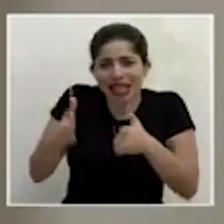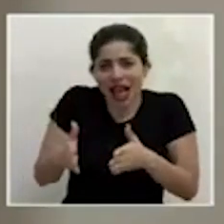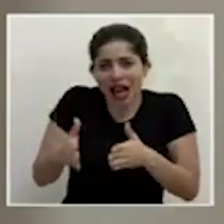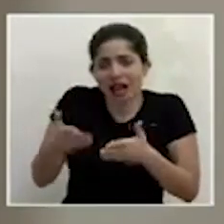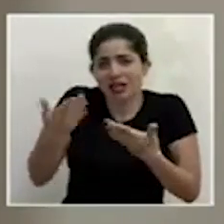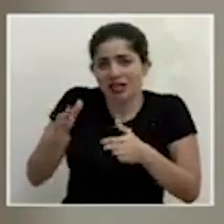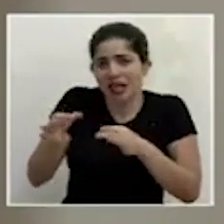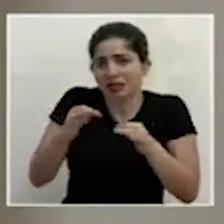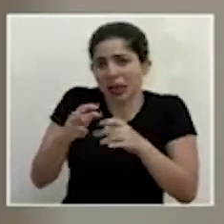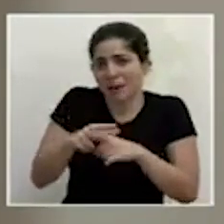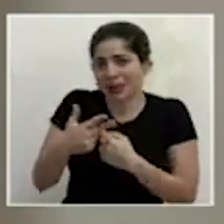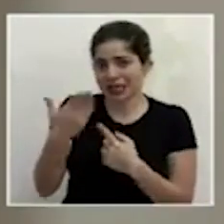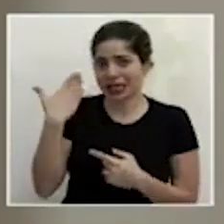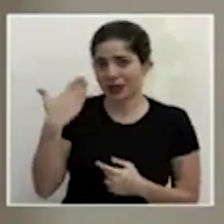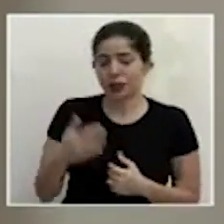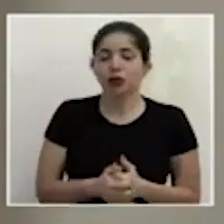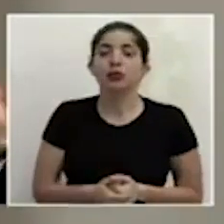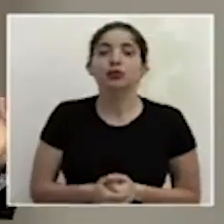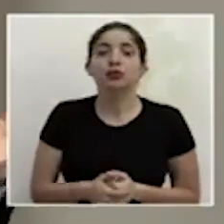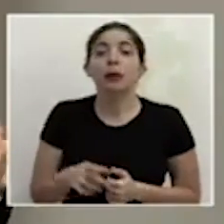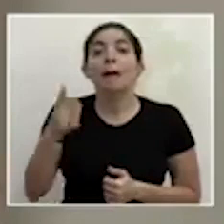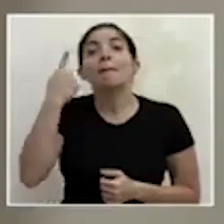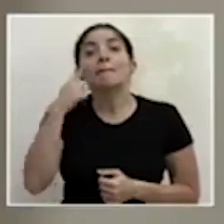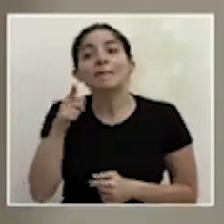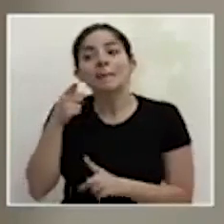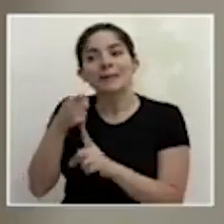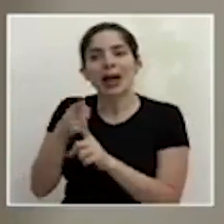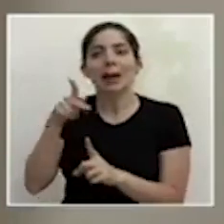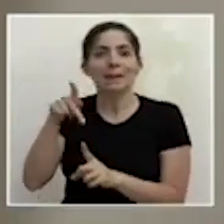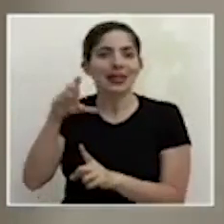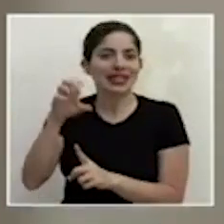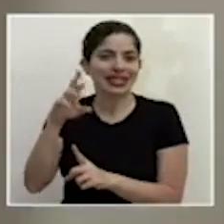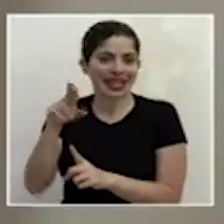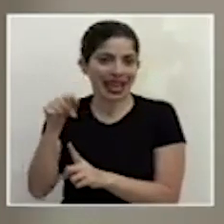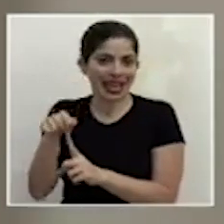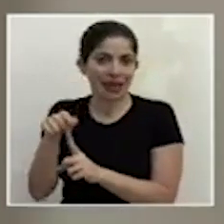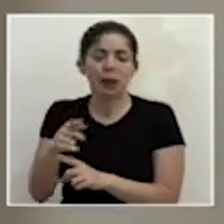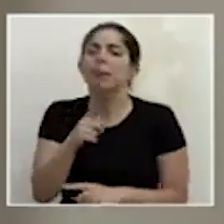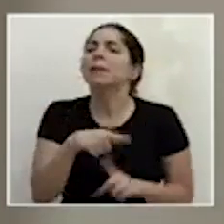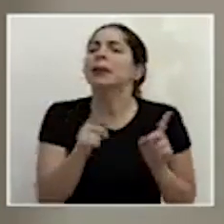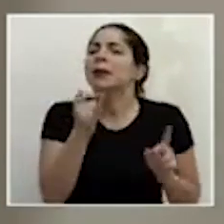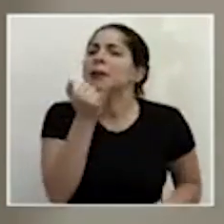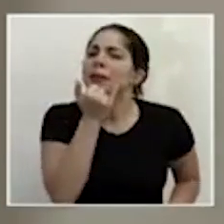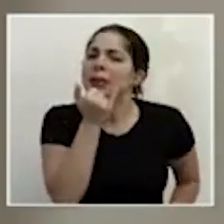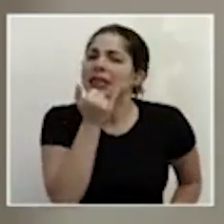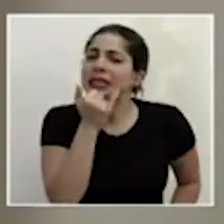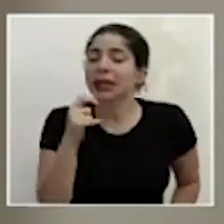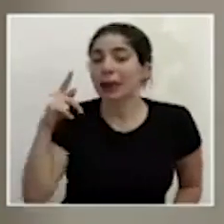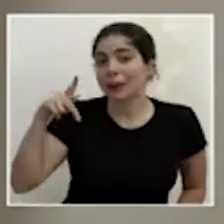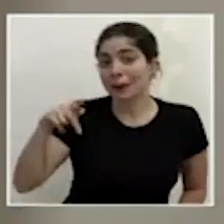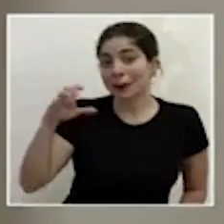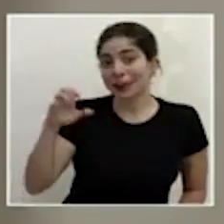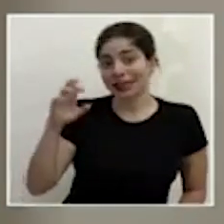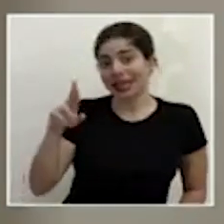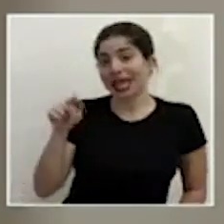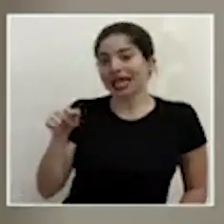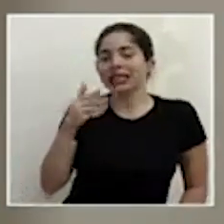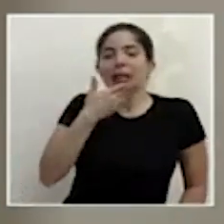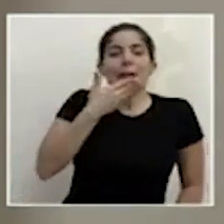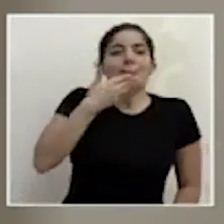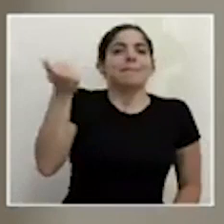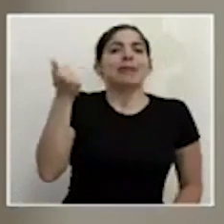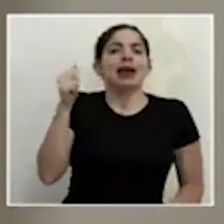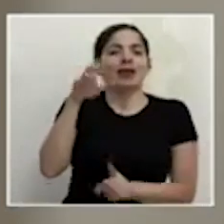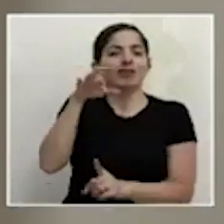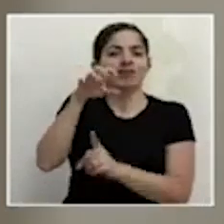explicamos al inicio de hoy es para esas pruebas de PCR lo que pasa es que las pruebas de PCR son las mejores para